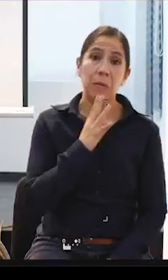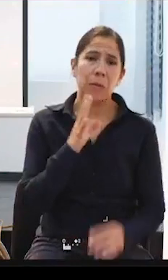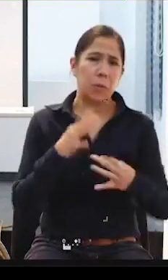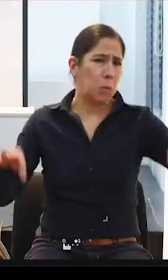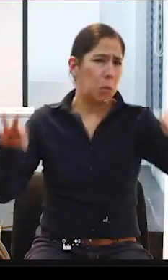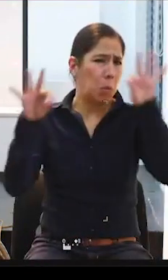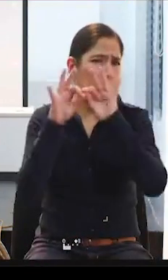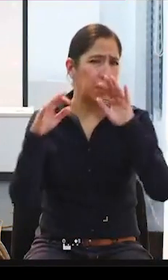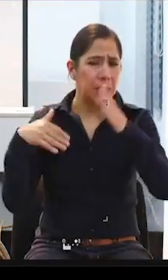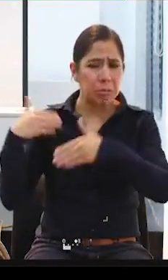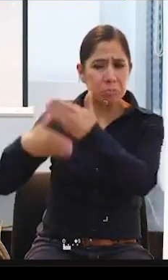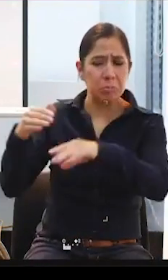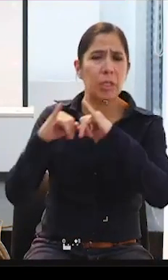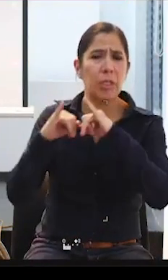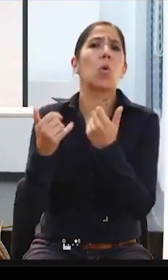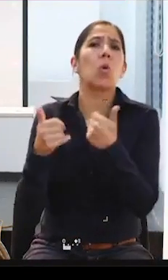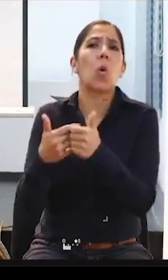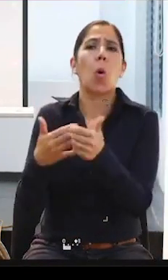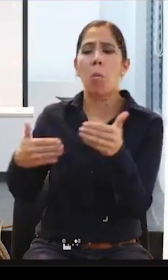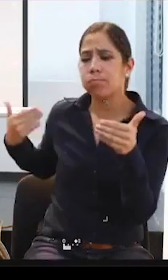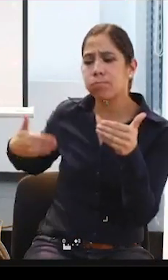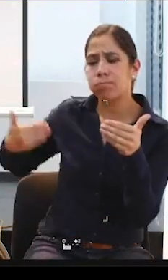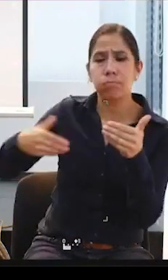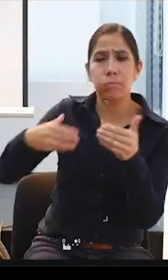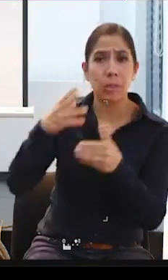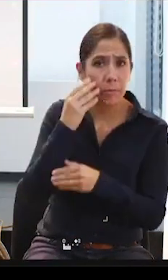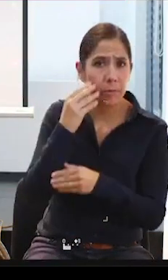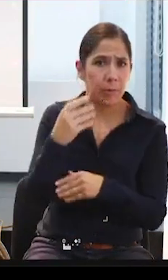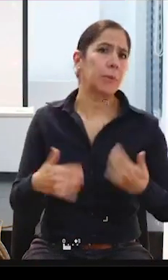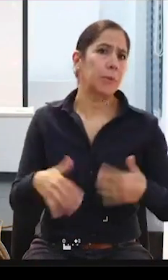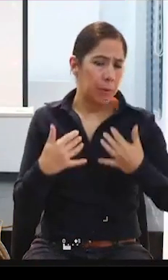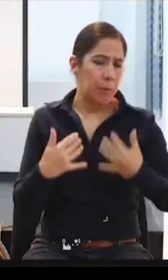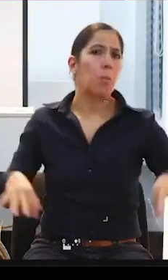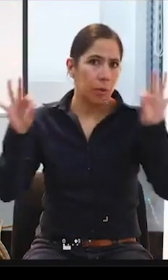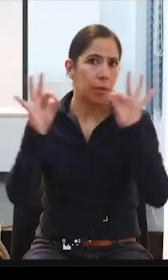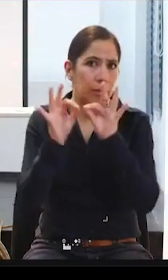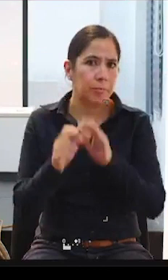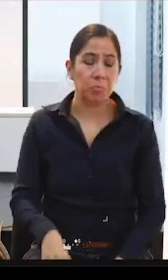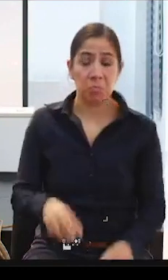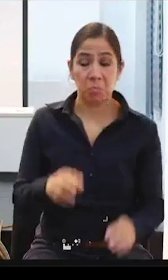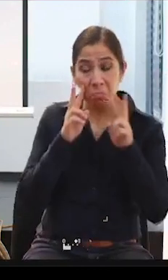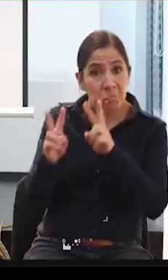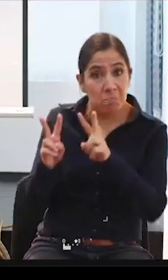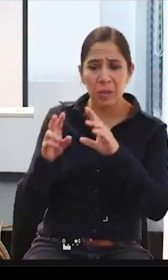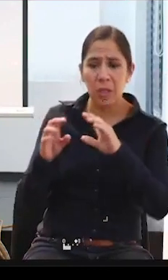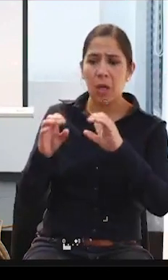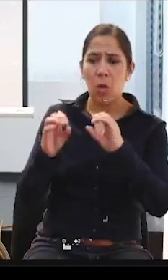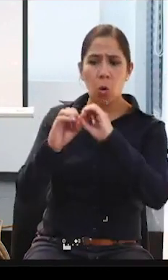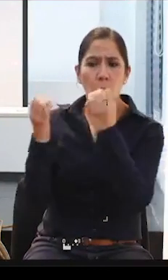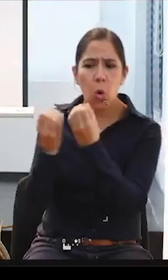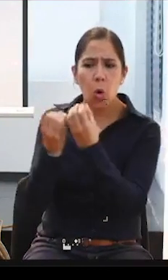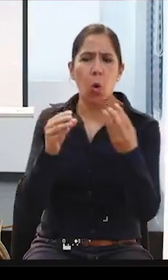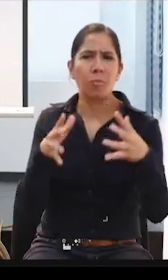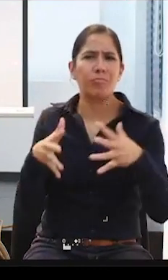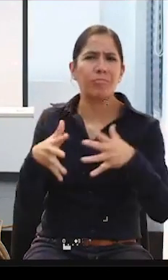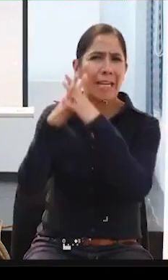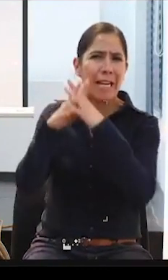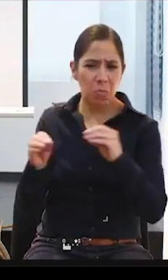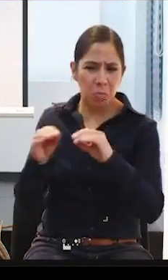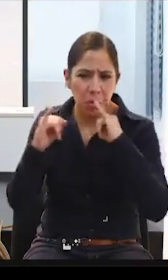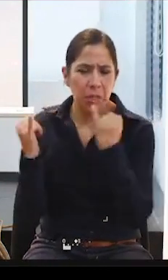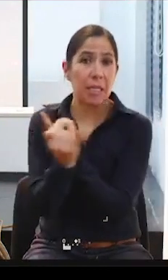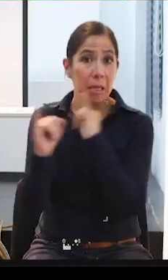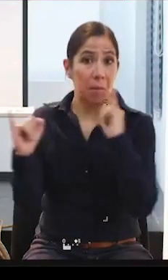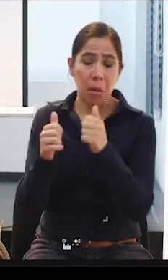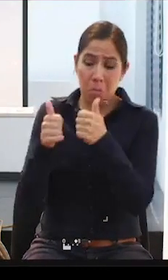pero además está en un proceso que seguramente tenga bastantes logros,